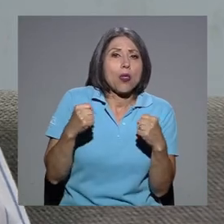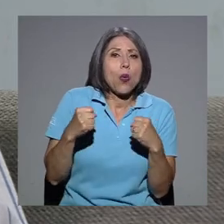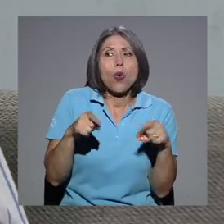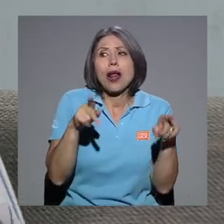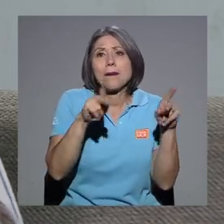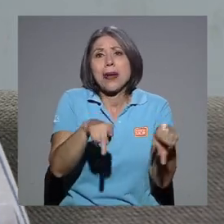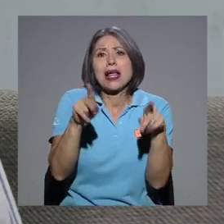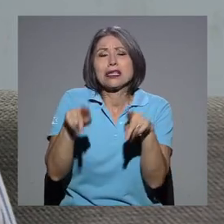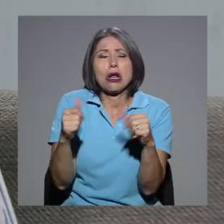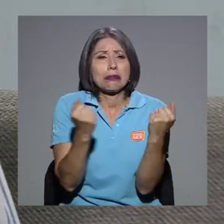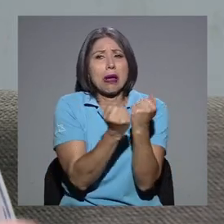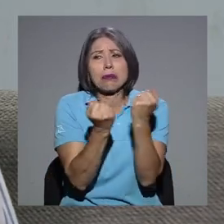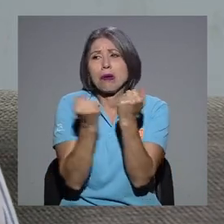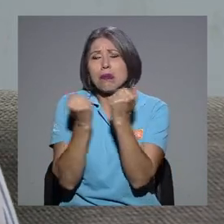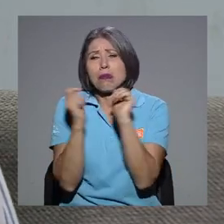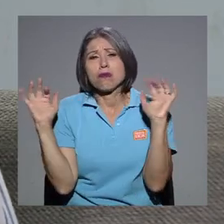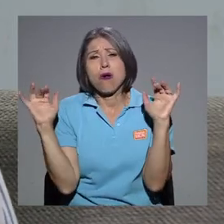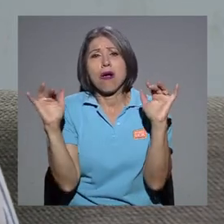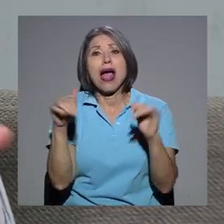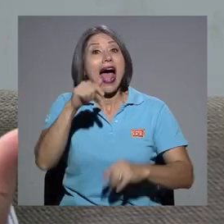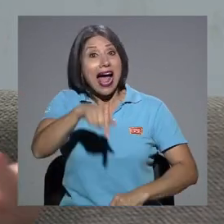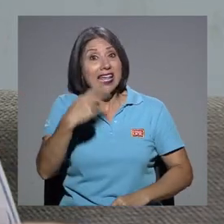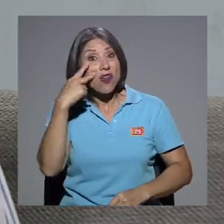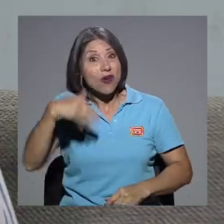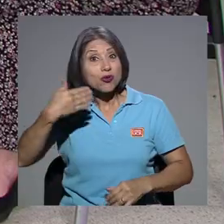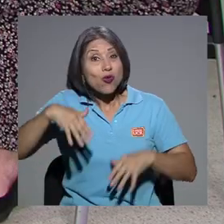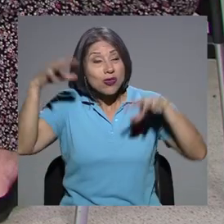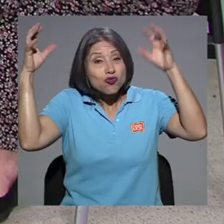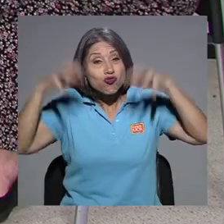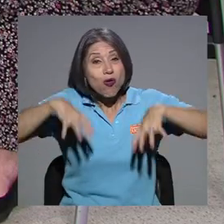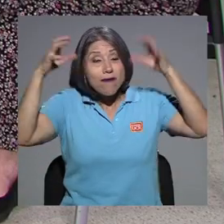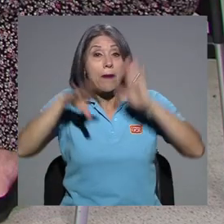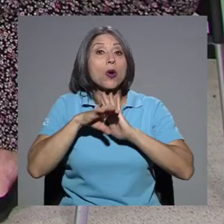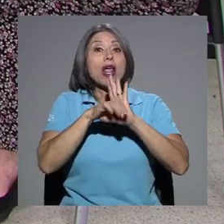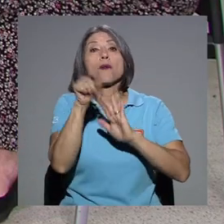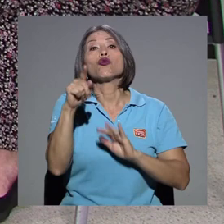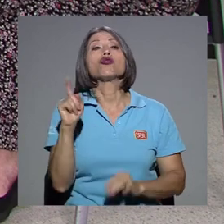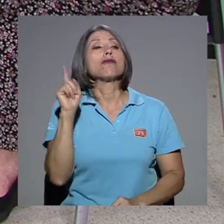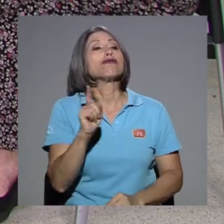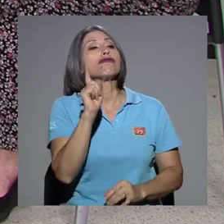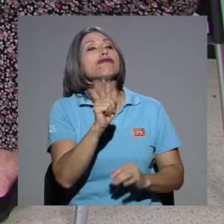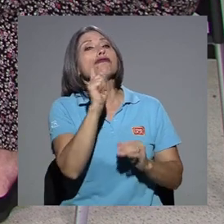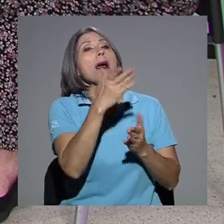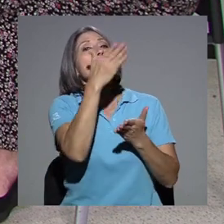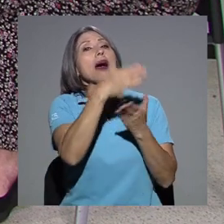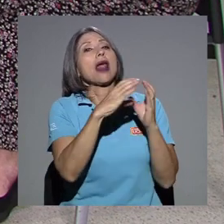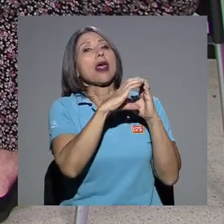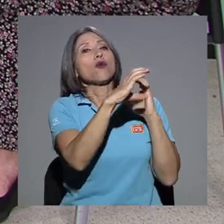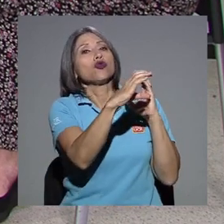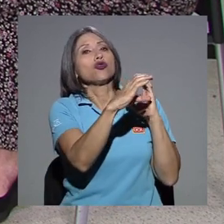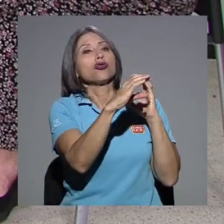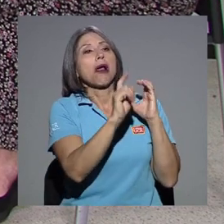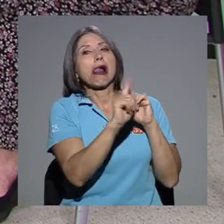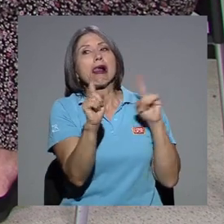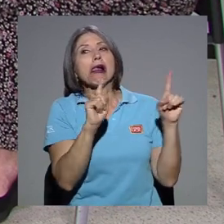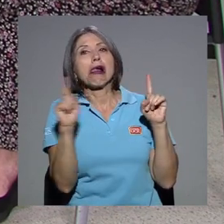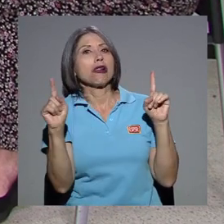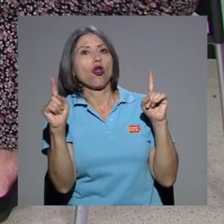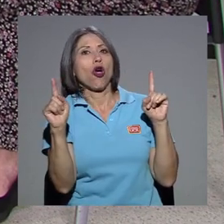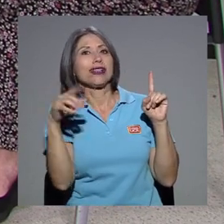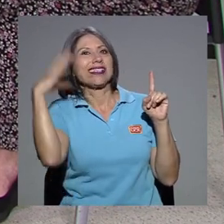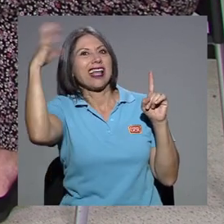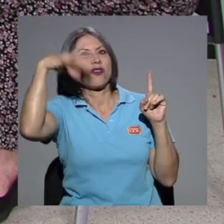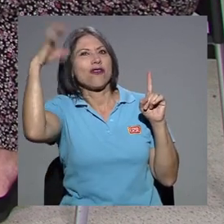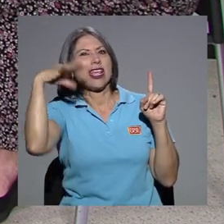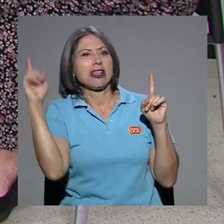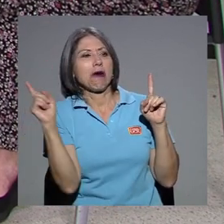O sea, aquí lo vemos en las lluvias. O sea, usted cuando va a una parada de bus no se para lejos, sino que si está lloviendo todo el mundo se pone debajo de